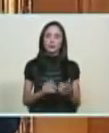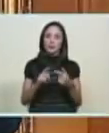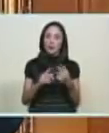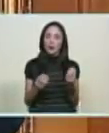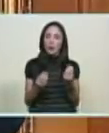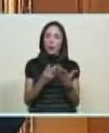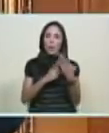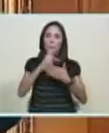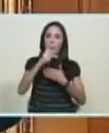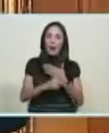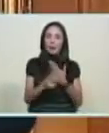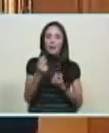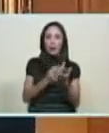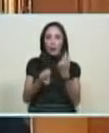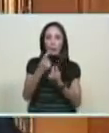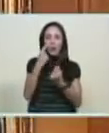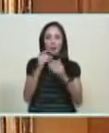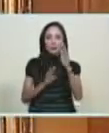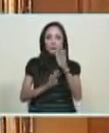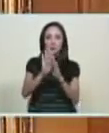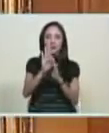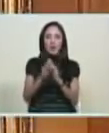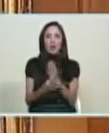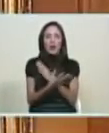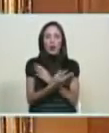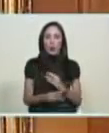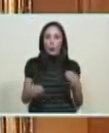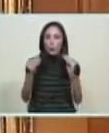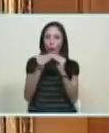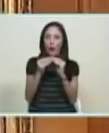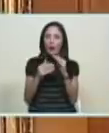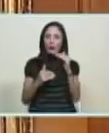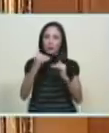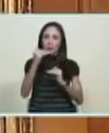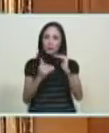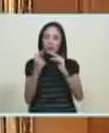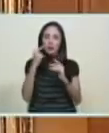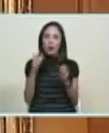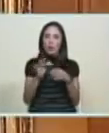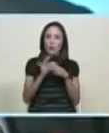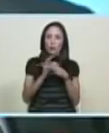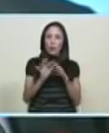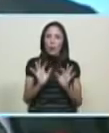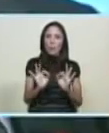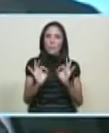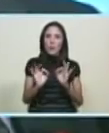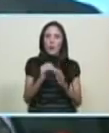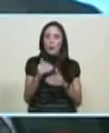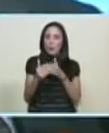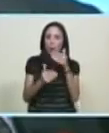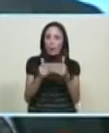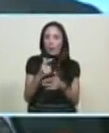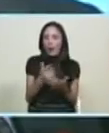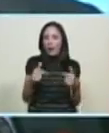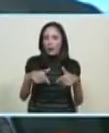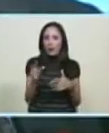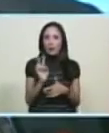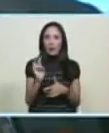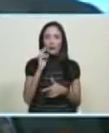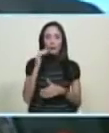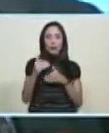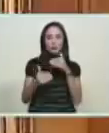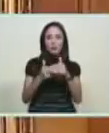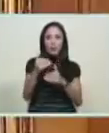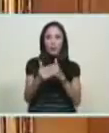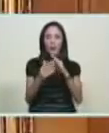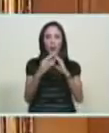recuperación económica ha logrado ilvanar Castro Soteldo en una fórmula especial pertinente a la realidad venezolana todos